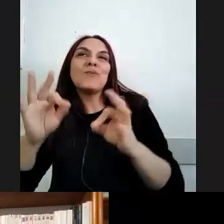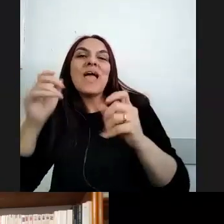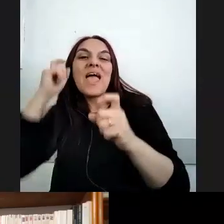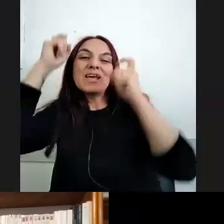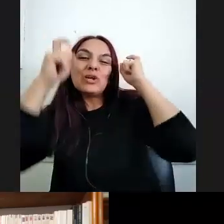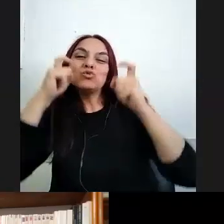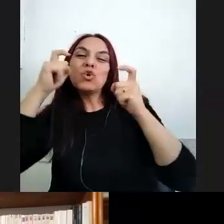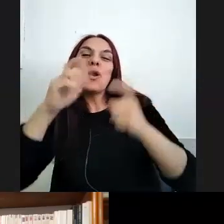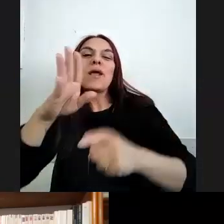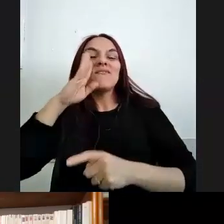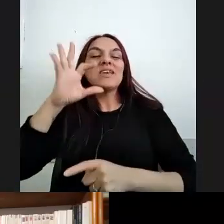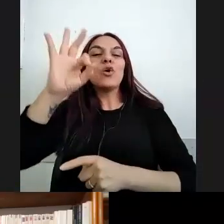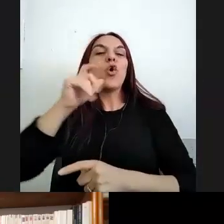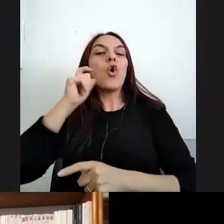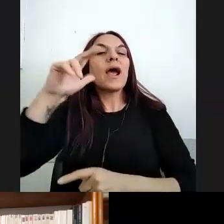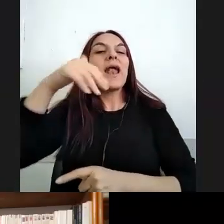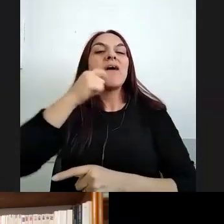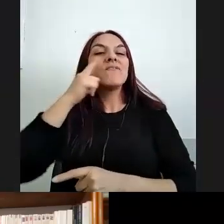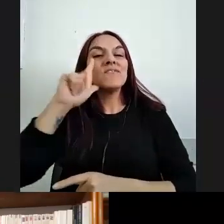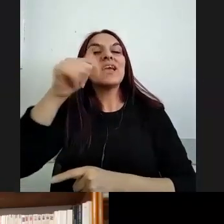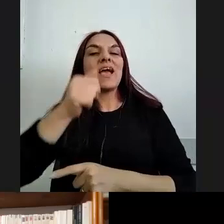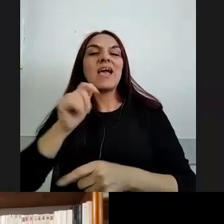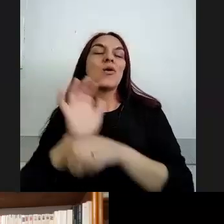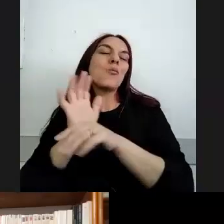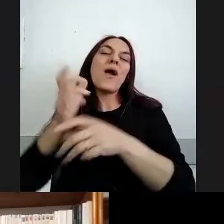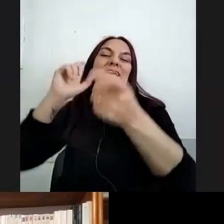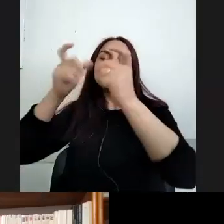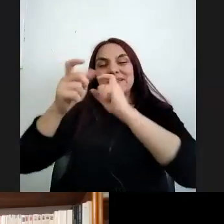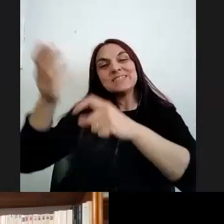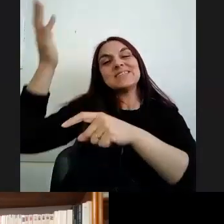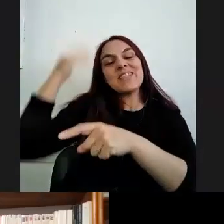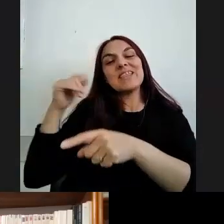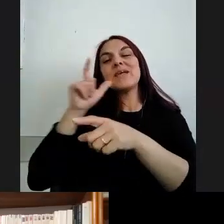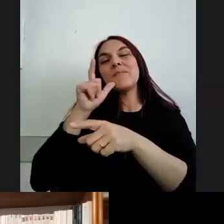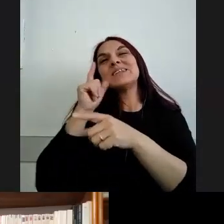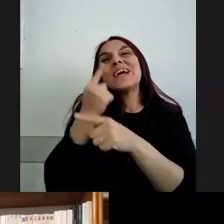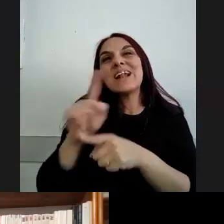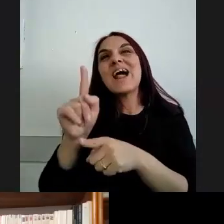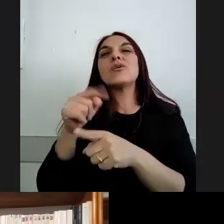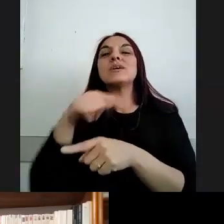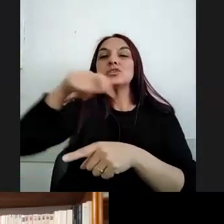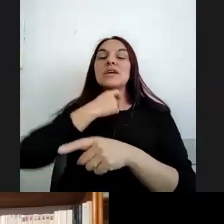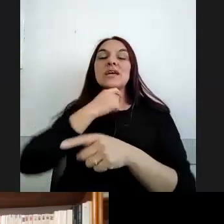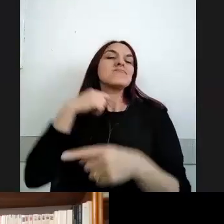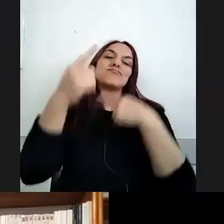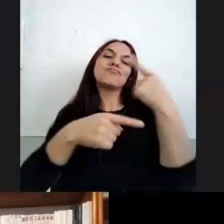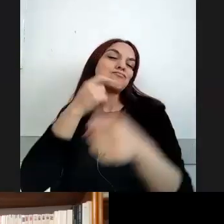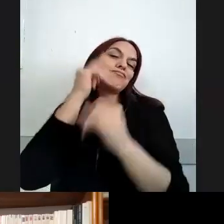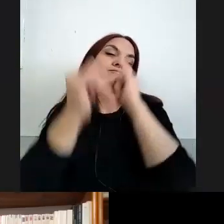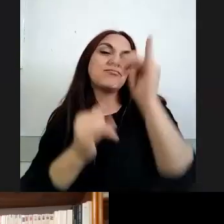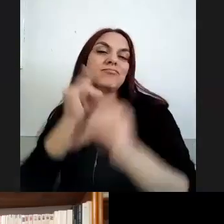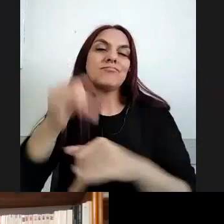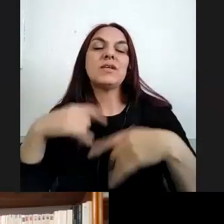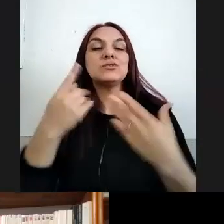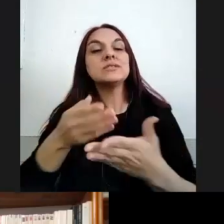sentido de dotar sentido y coherencia a experiencias que en principio parecen discontinuas ¿no? y la producción de esos enlaces ayuda a